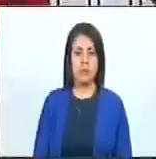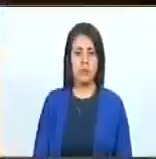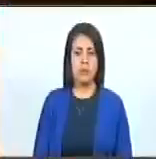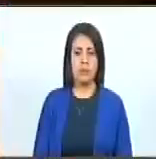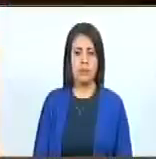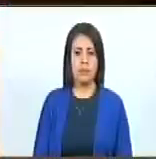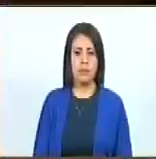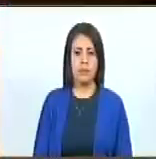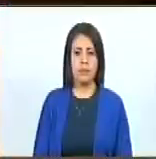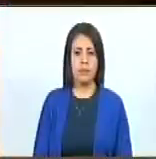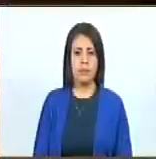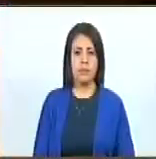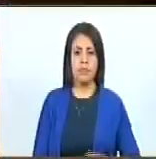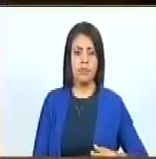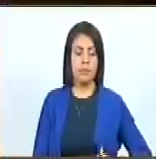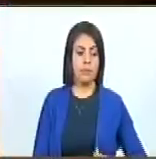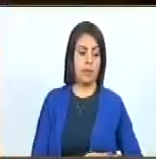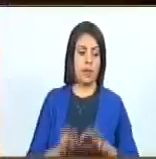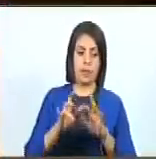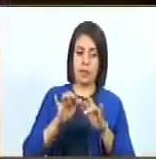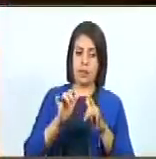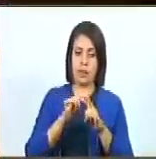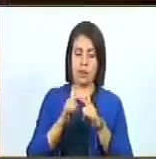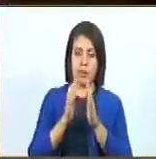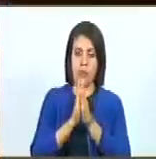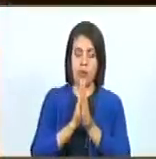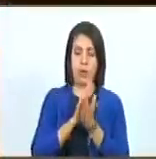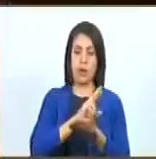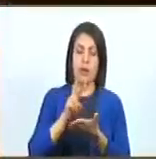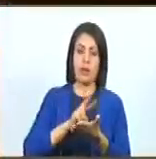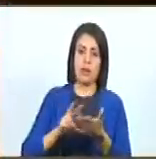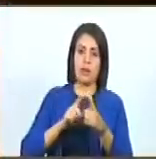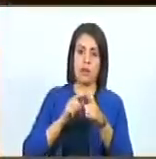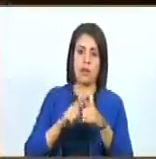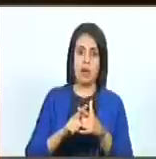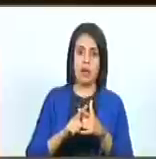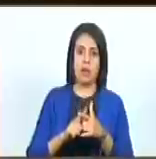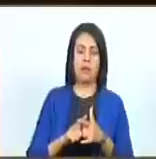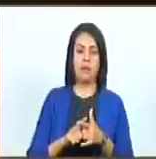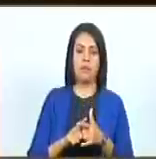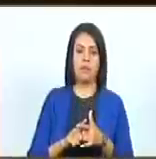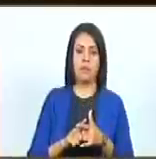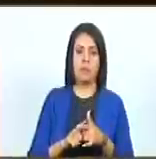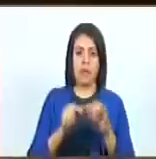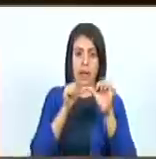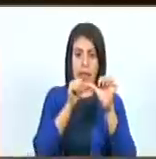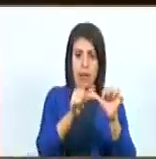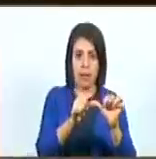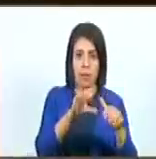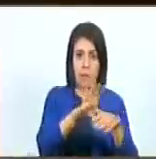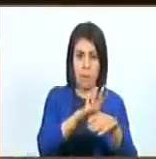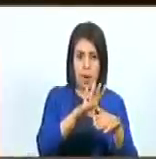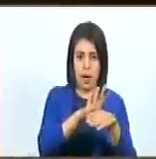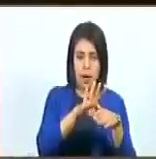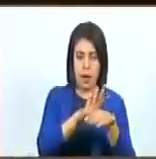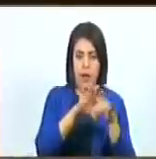Ciudadana Secretaria, por favor, sirve a leer el punto en el que quedamos el día